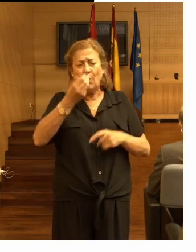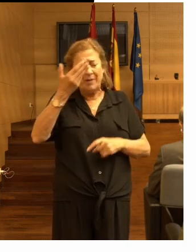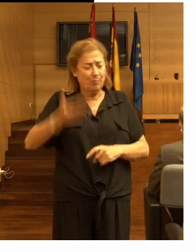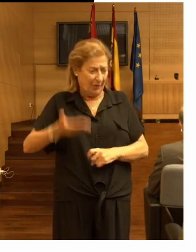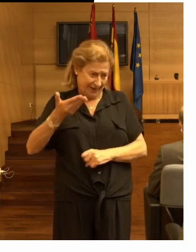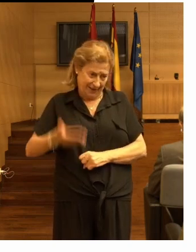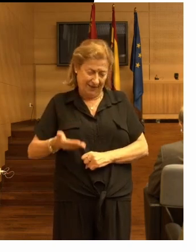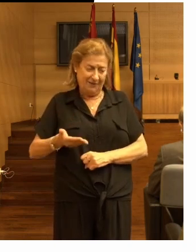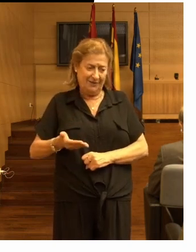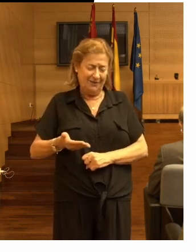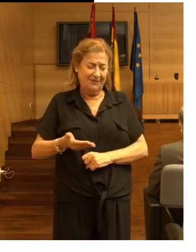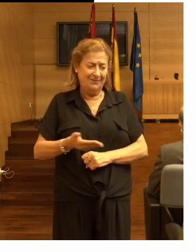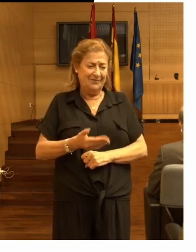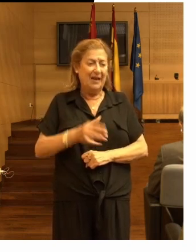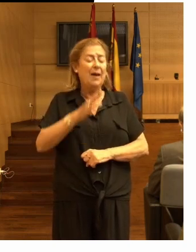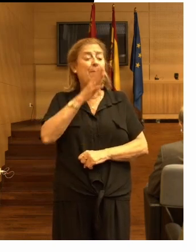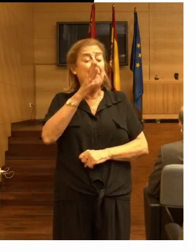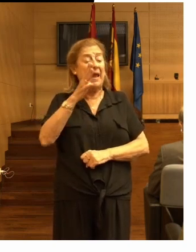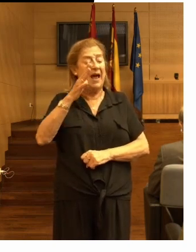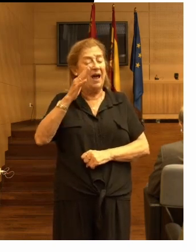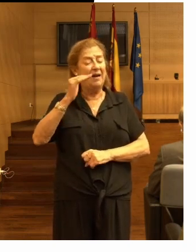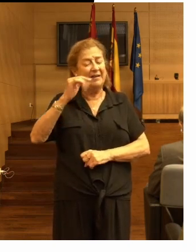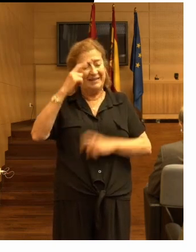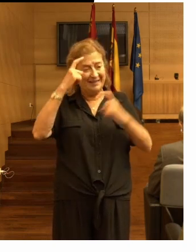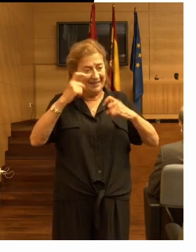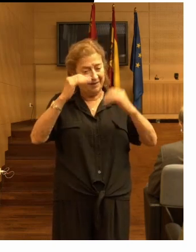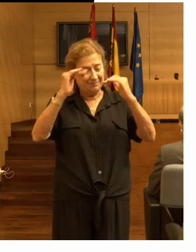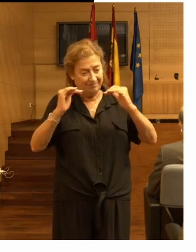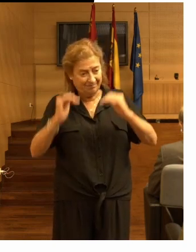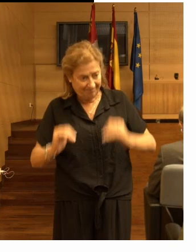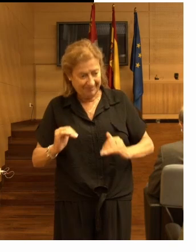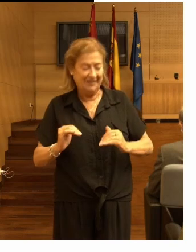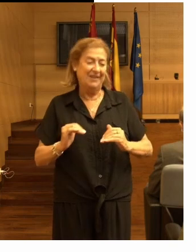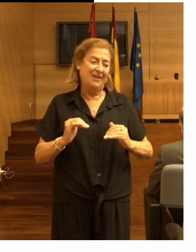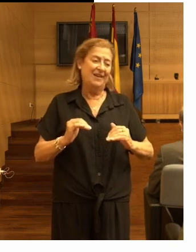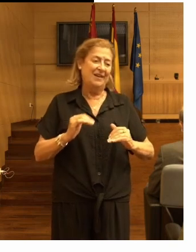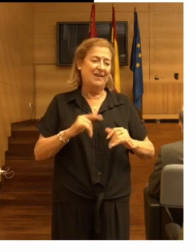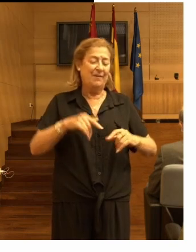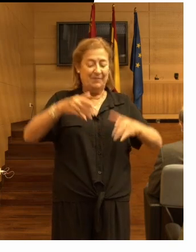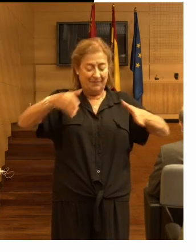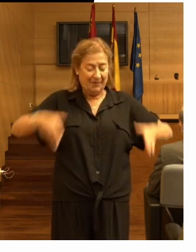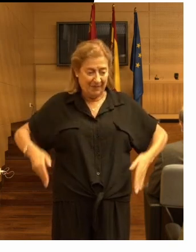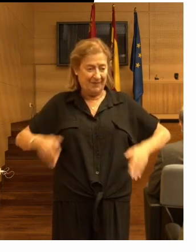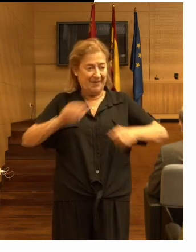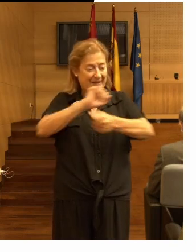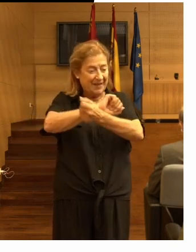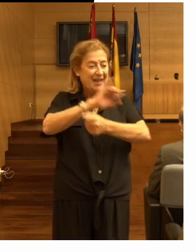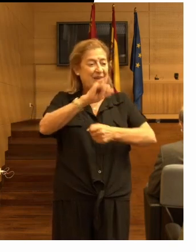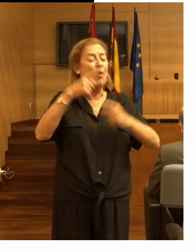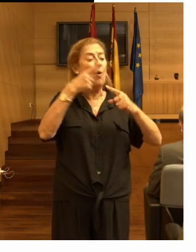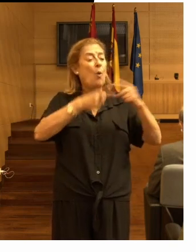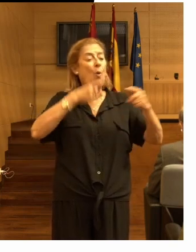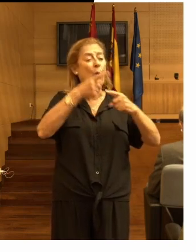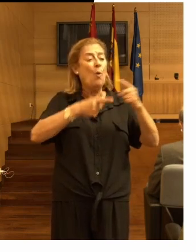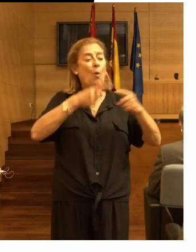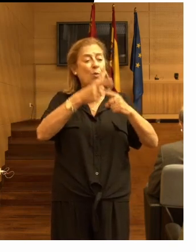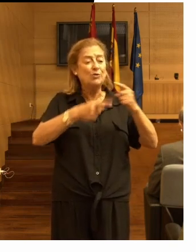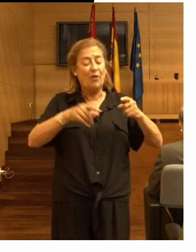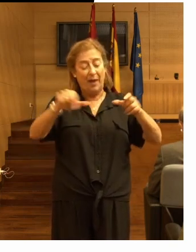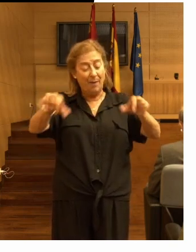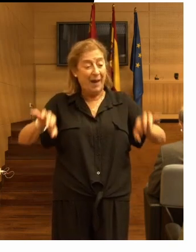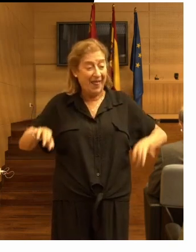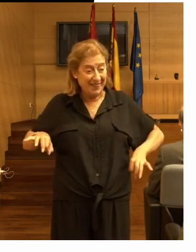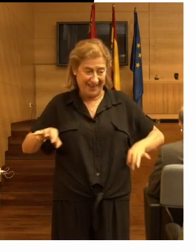para reducir las contenciones y el uso de barandillas